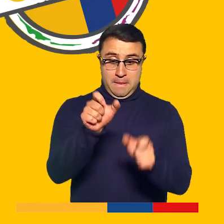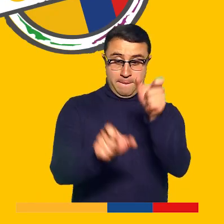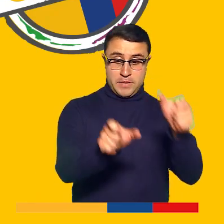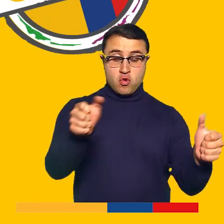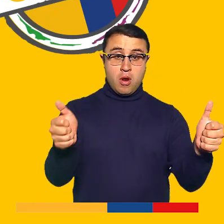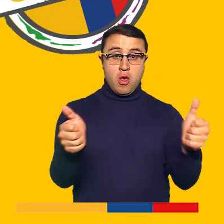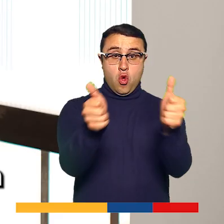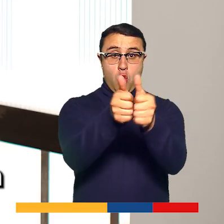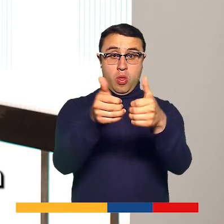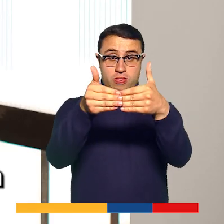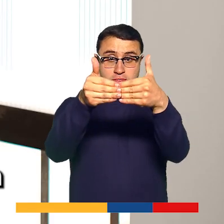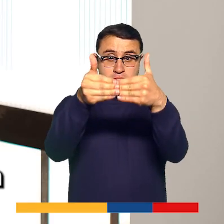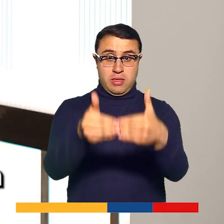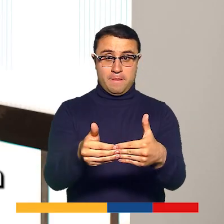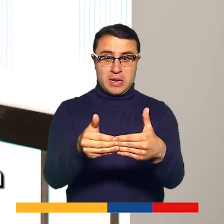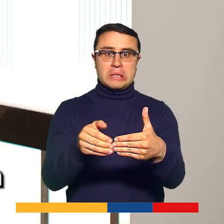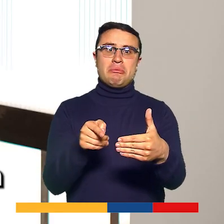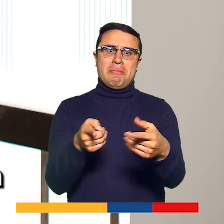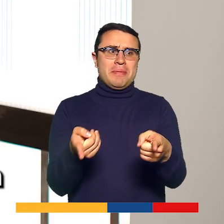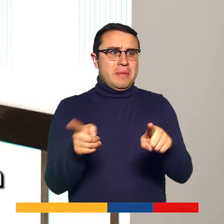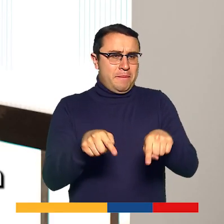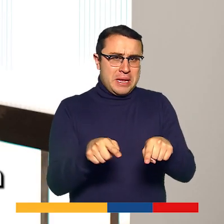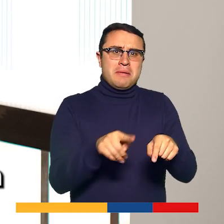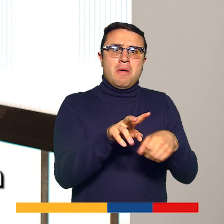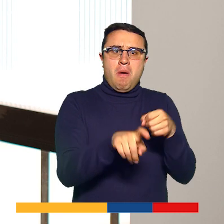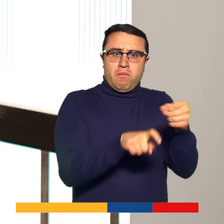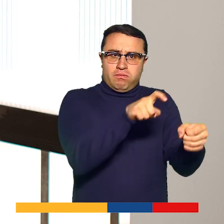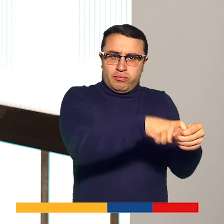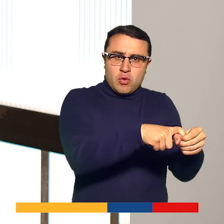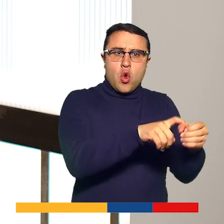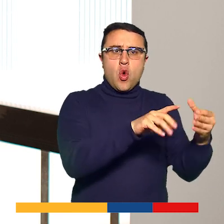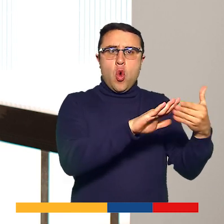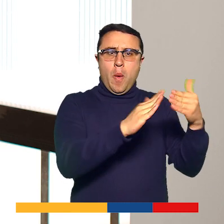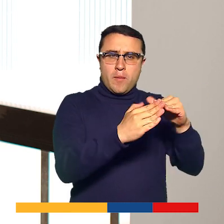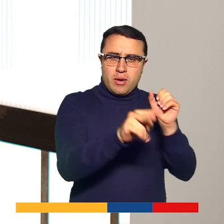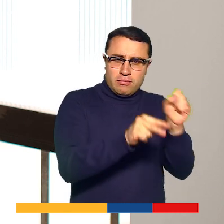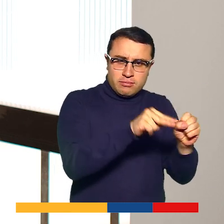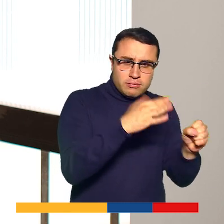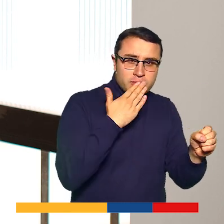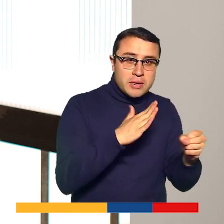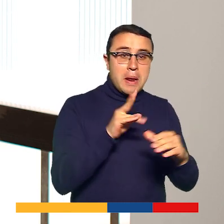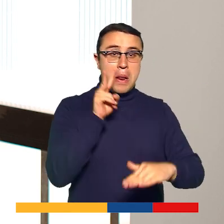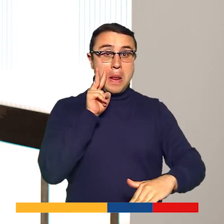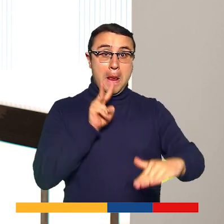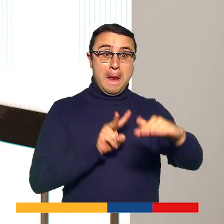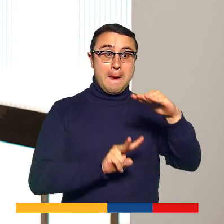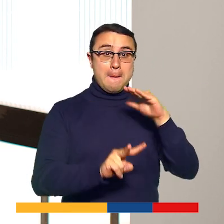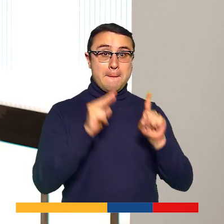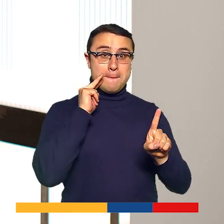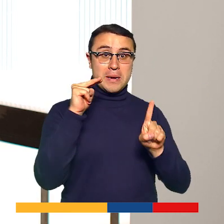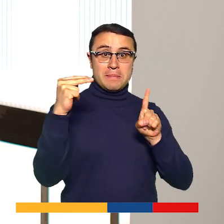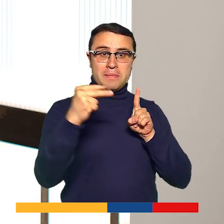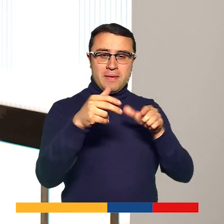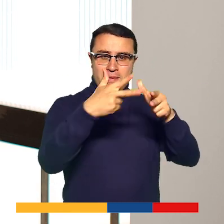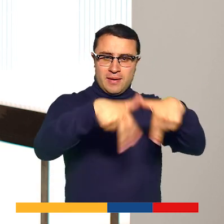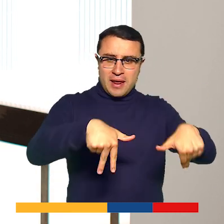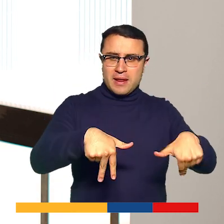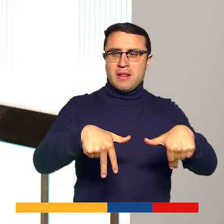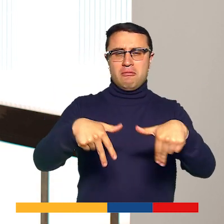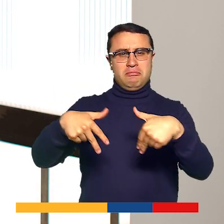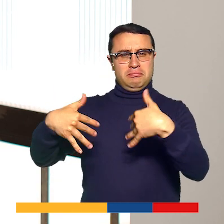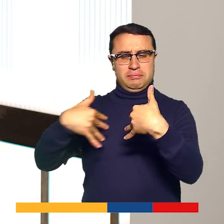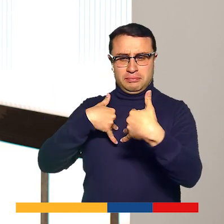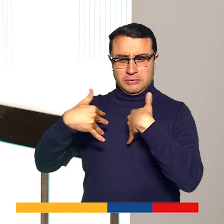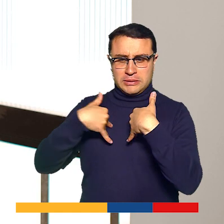La persona con discapacidad también que hace parte de comunidades indígenas, perspectiva de género, población migrante, víctimas del